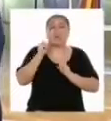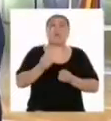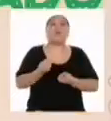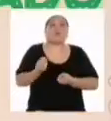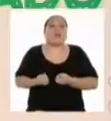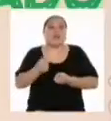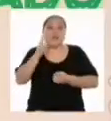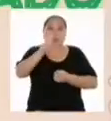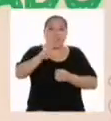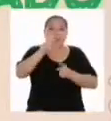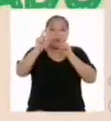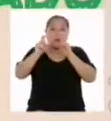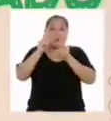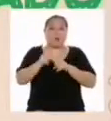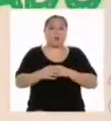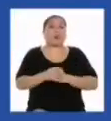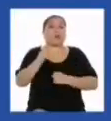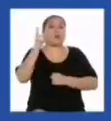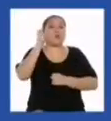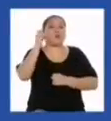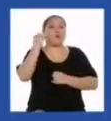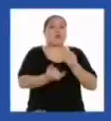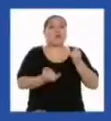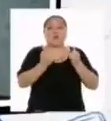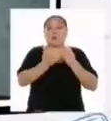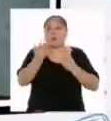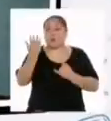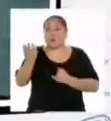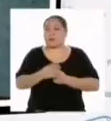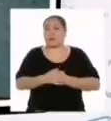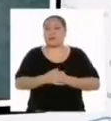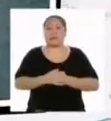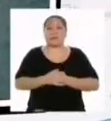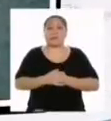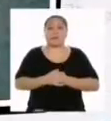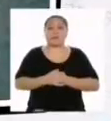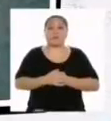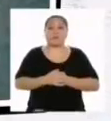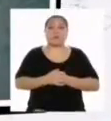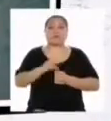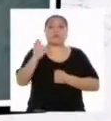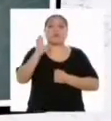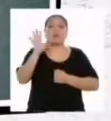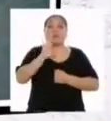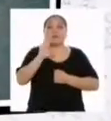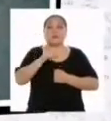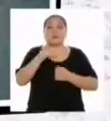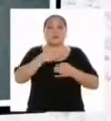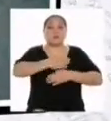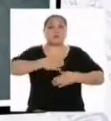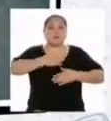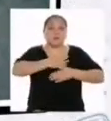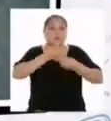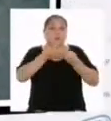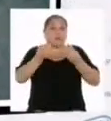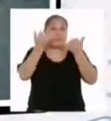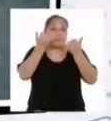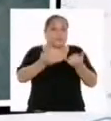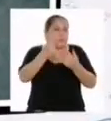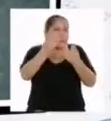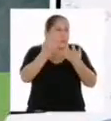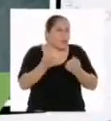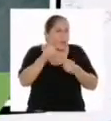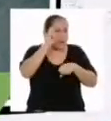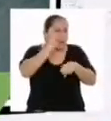preguntas. ¡Escuchemos la última! Hola, me ha divertido mucho hoy. Solo quiero un